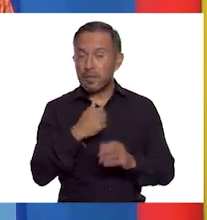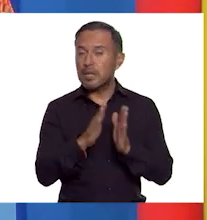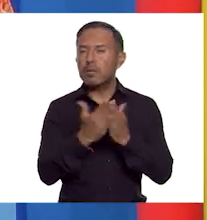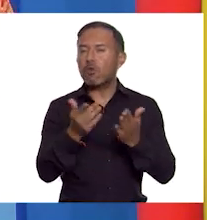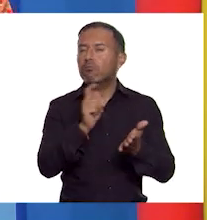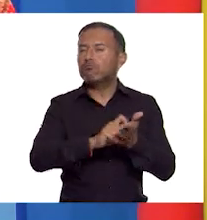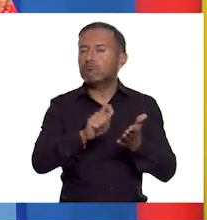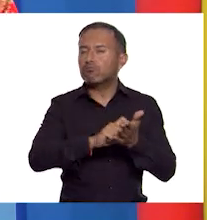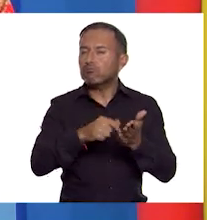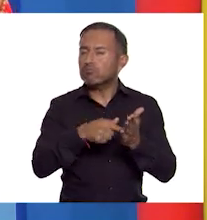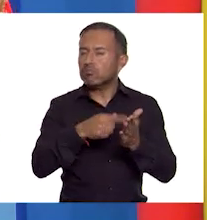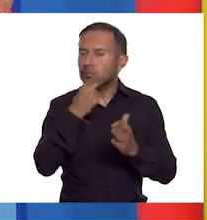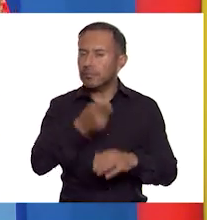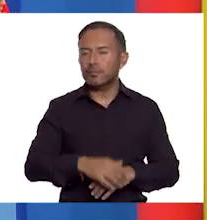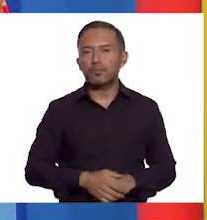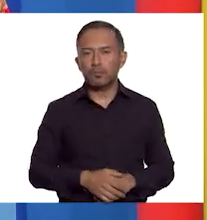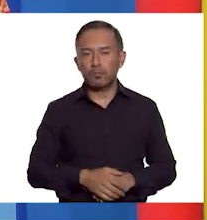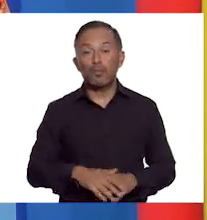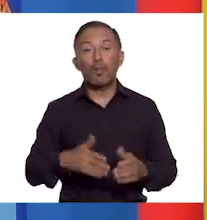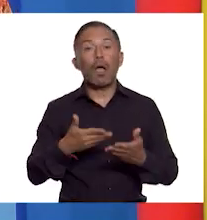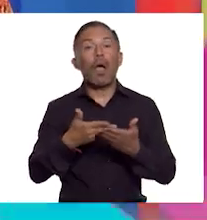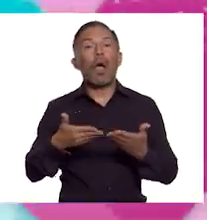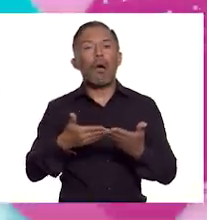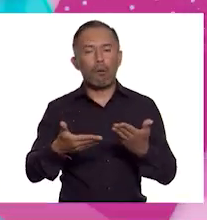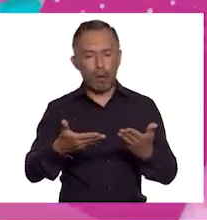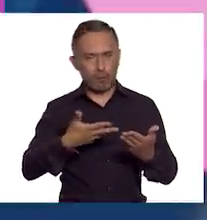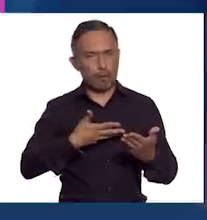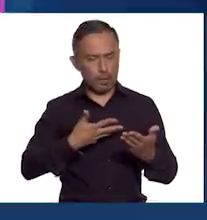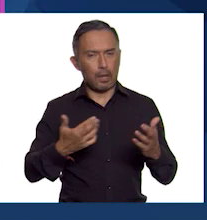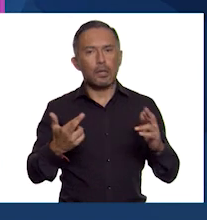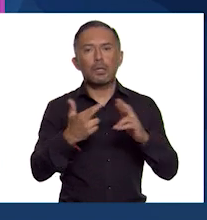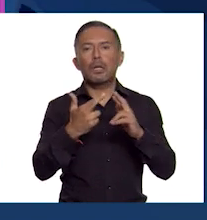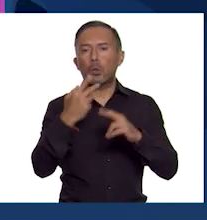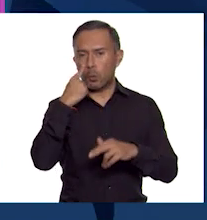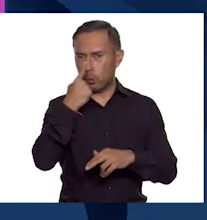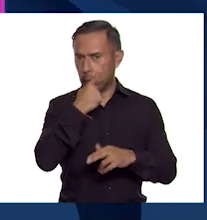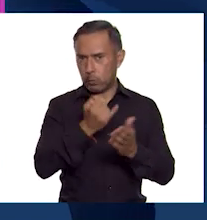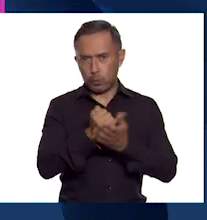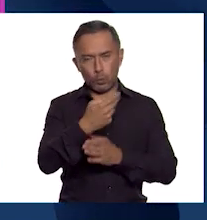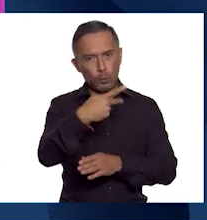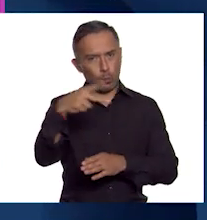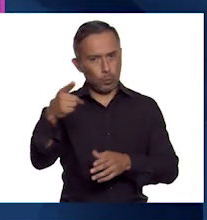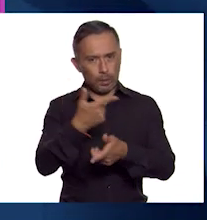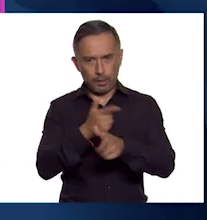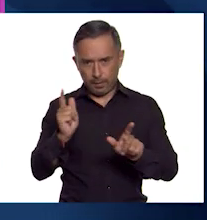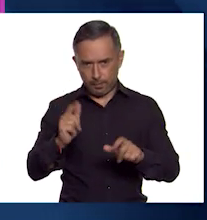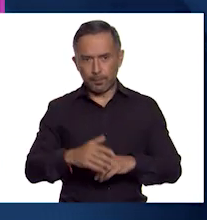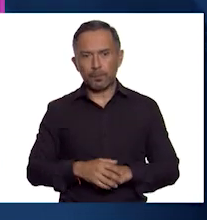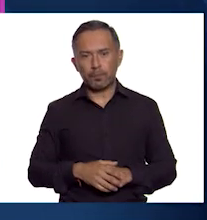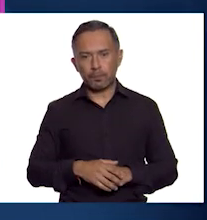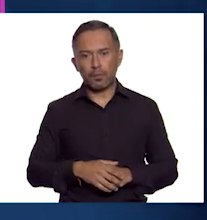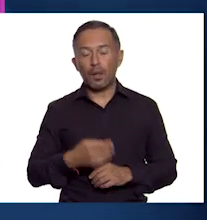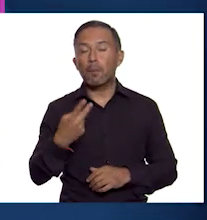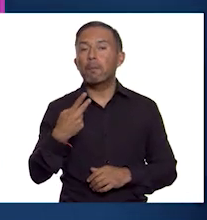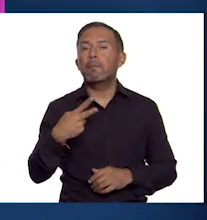manera. En la actualidad, tenemos libertad de elección cuando de religión se trata. Pero, ¿se han preguntado si